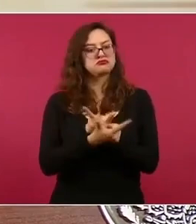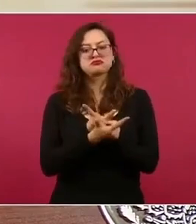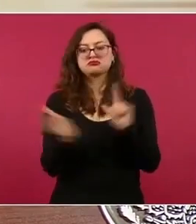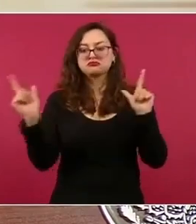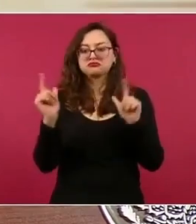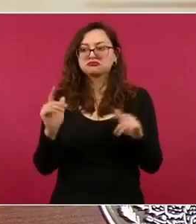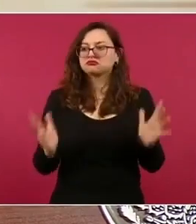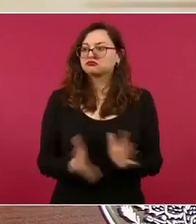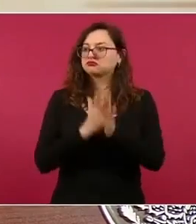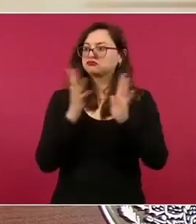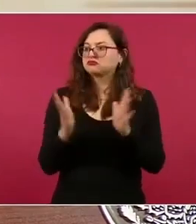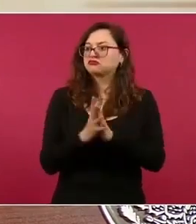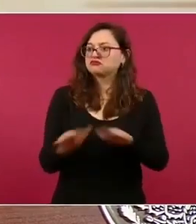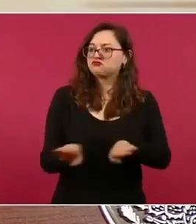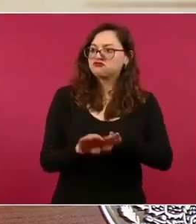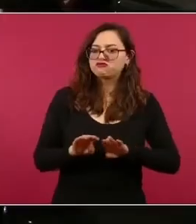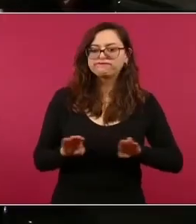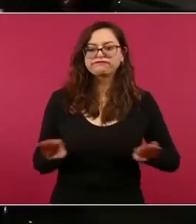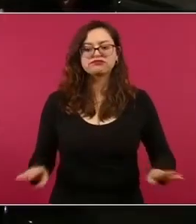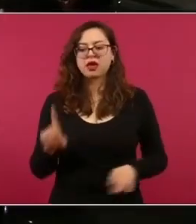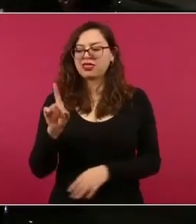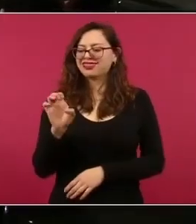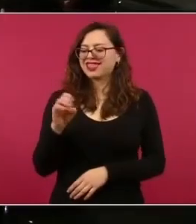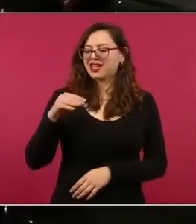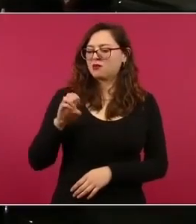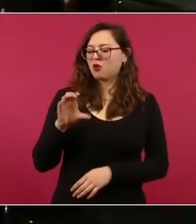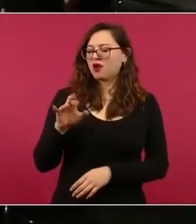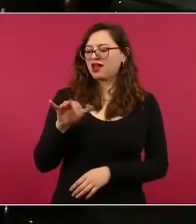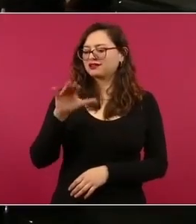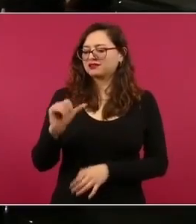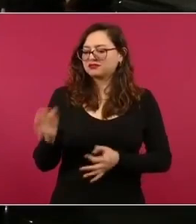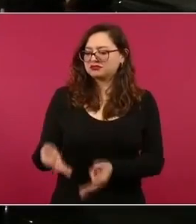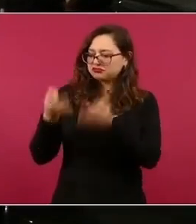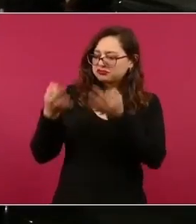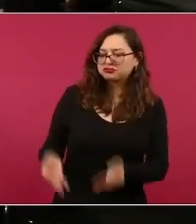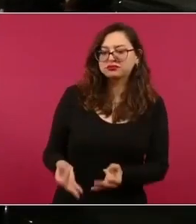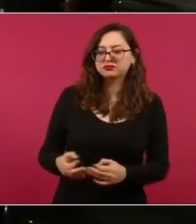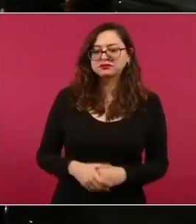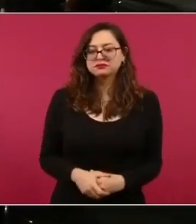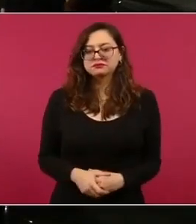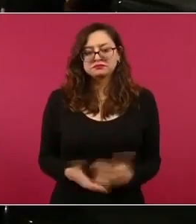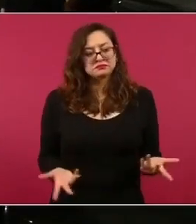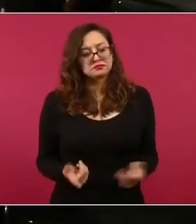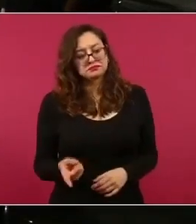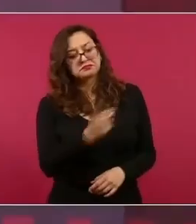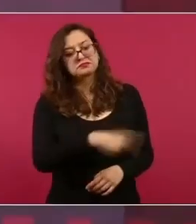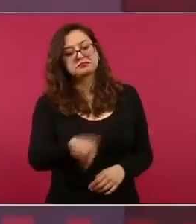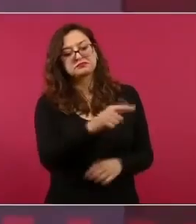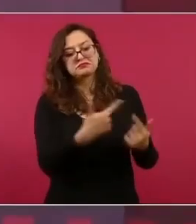pero desde luego ellos se están agrupando, son